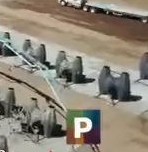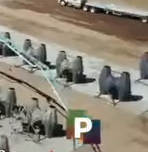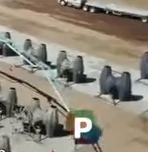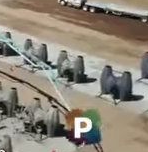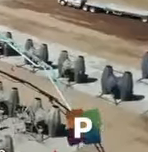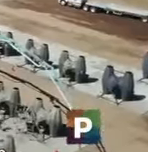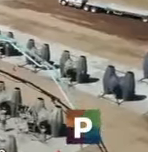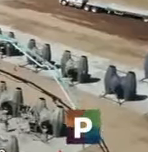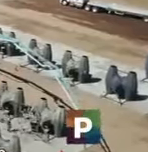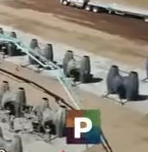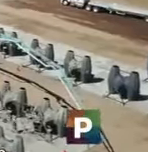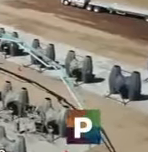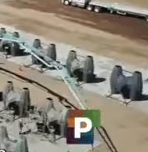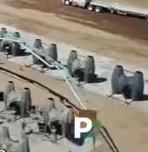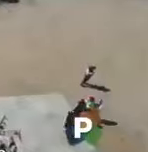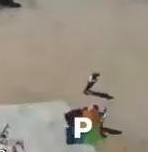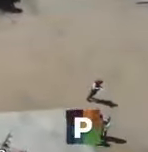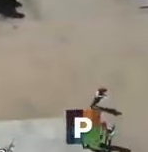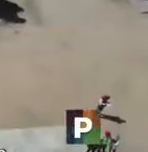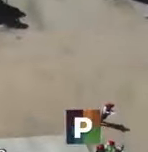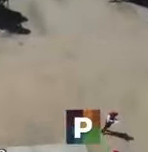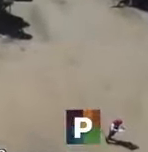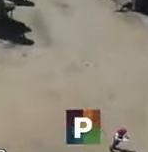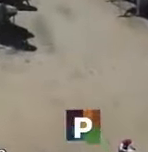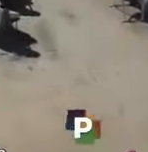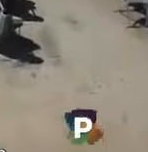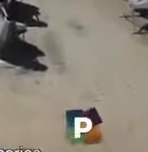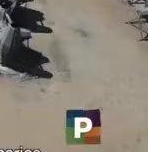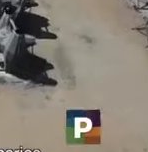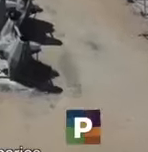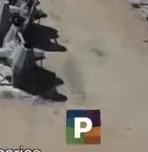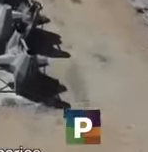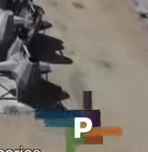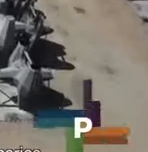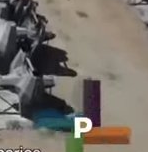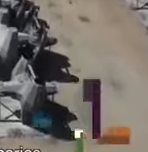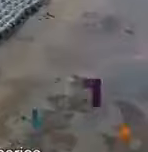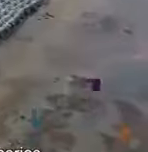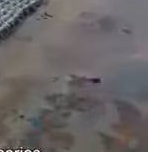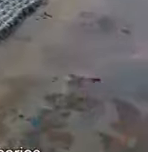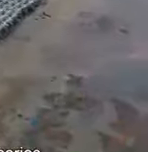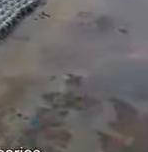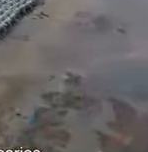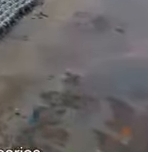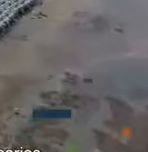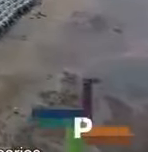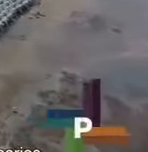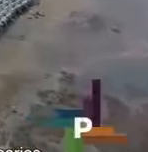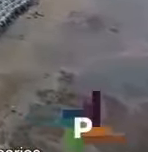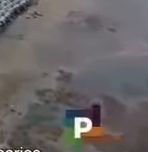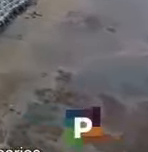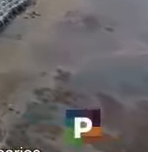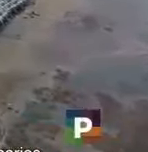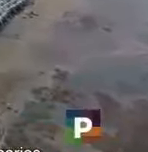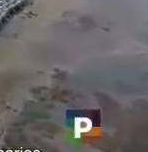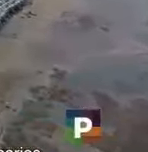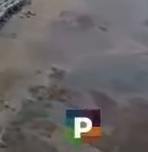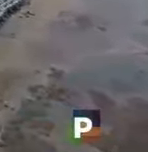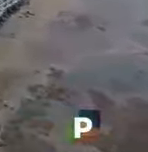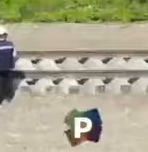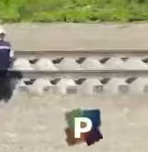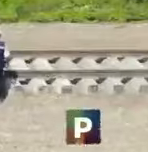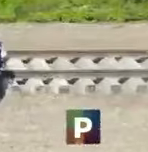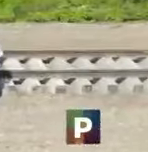hemos colado 7,427 elementos de concreto, que representan el 57% de los elementos necesarios.